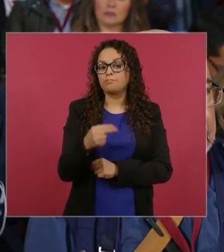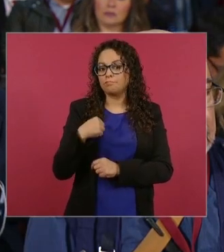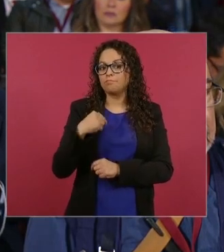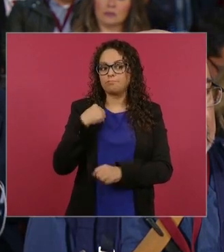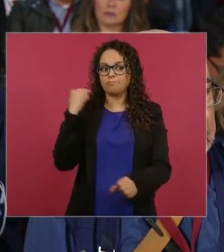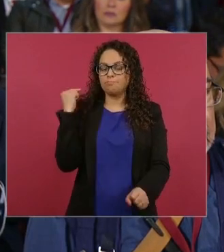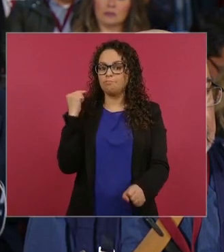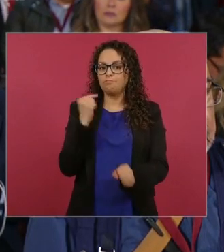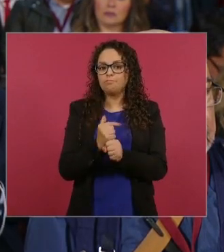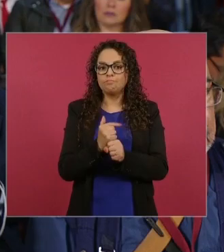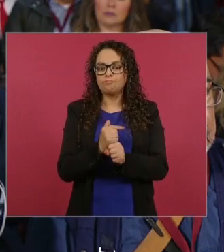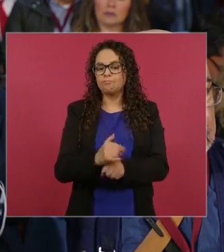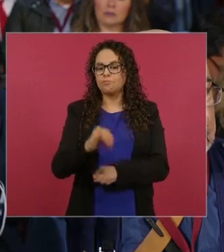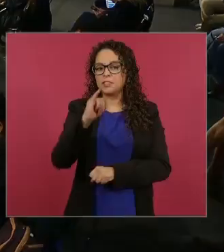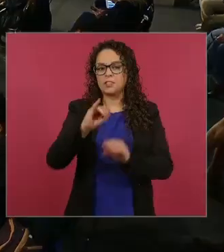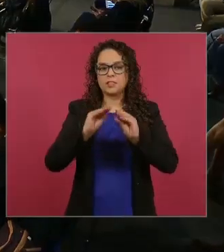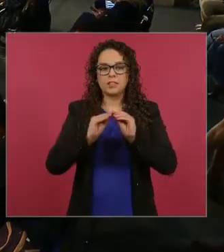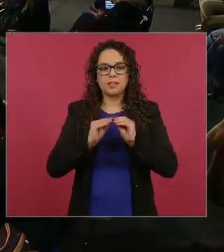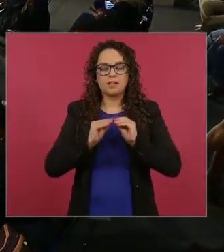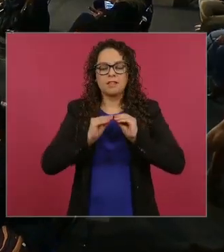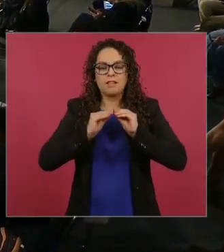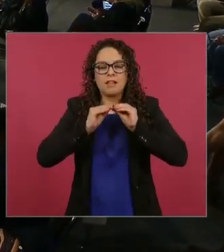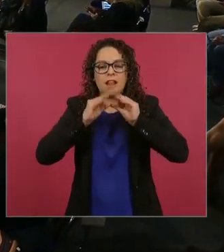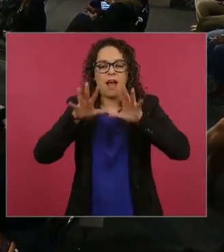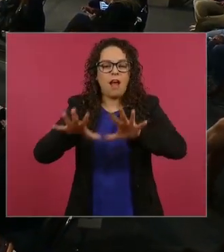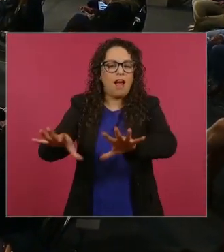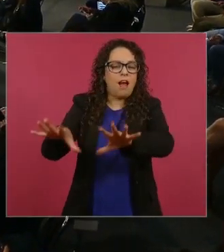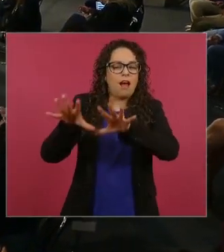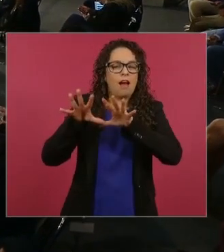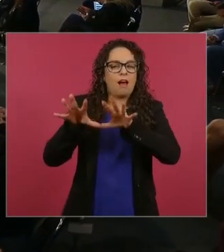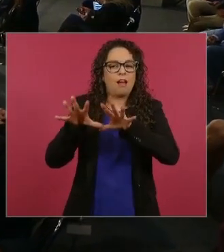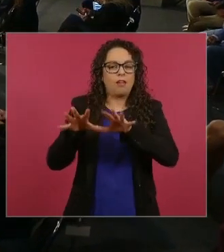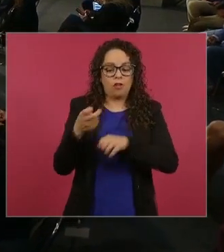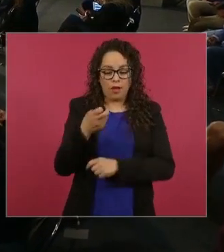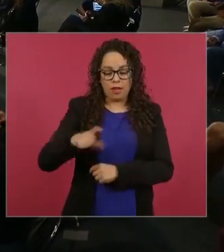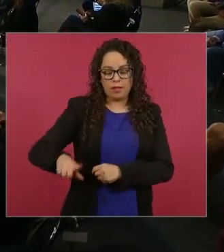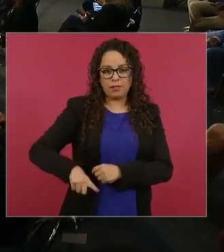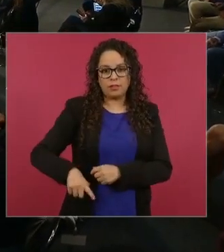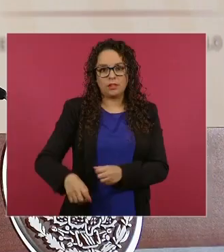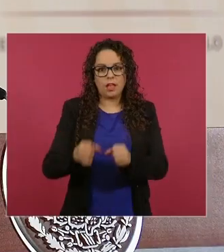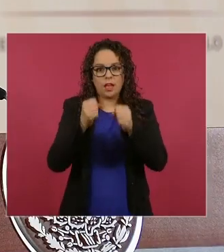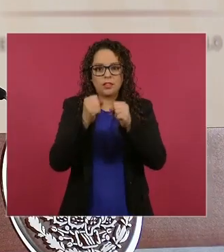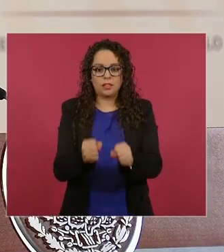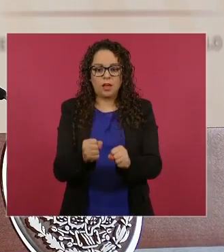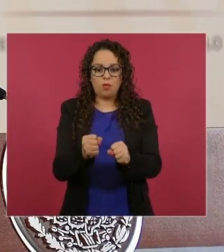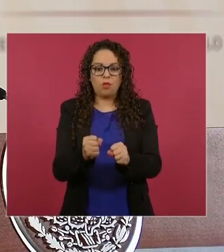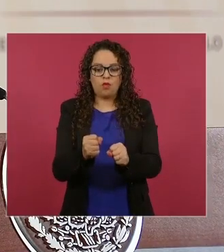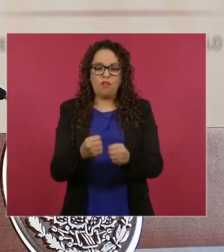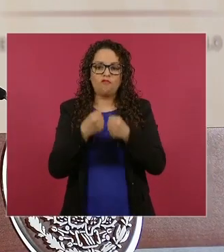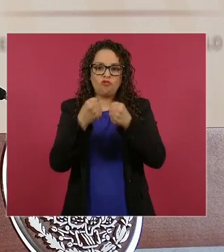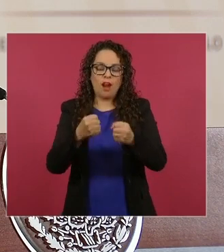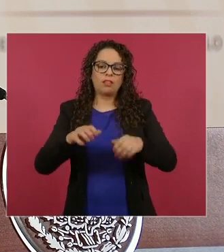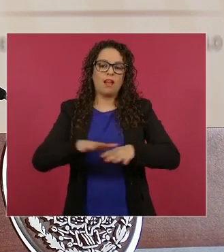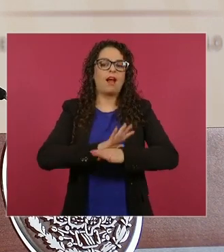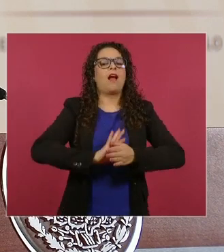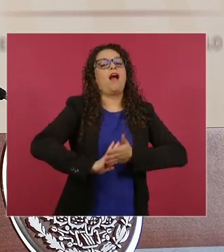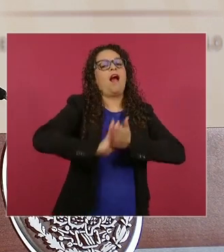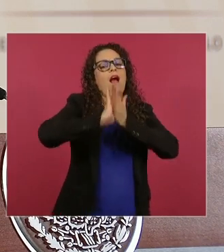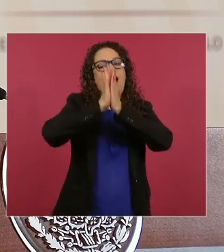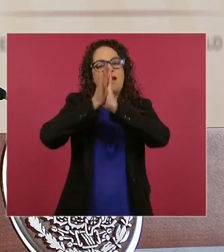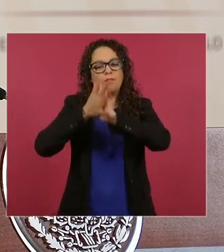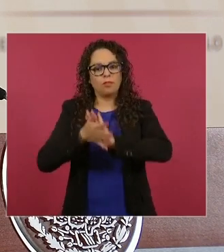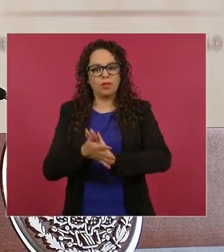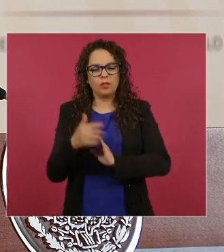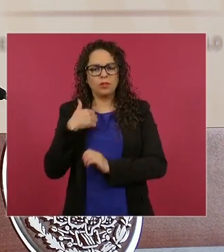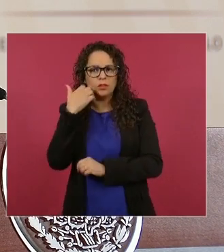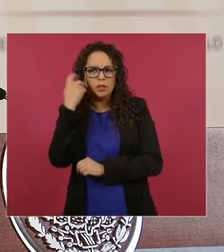país. ¿Exactamente por qué se arrodilló, señor presidente? Bueno, por respeto a una ceremonia